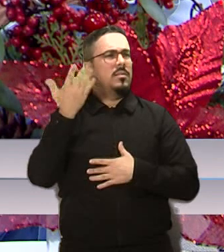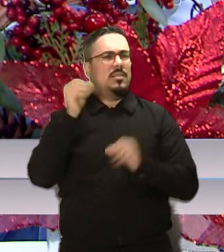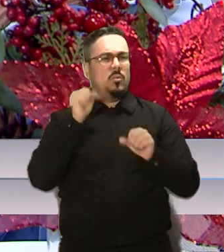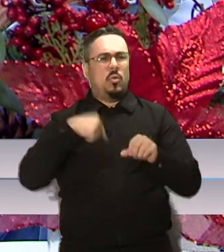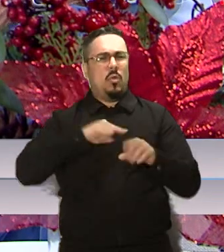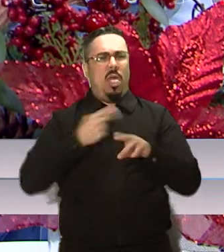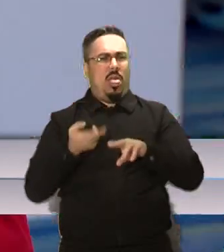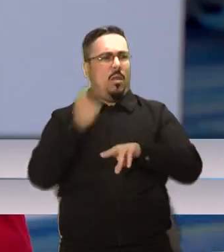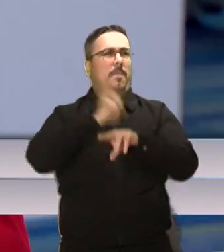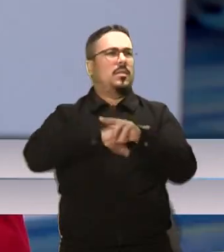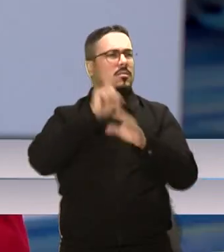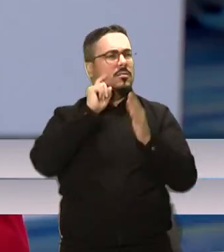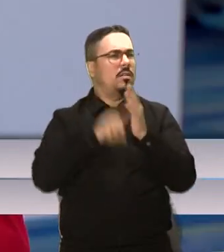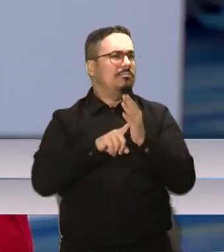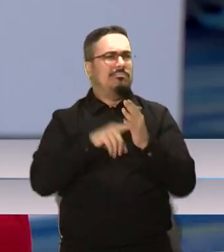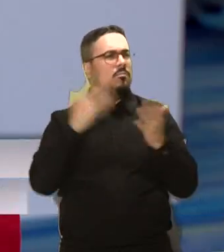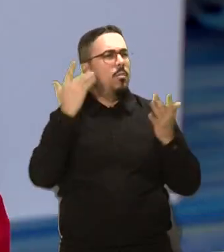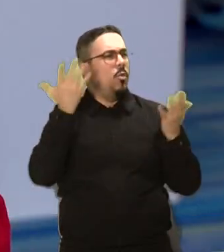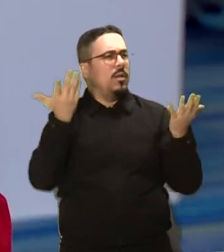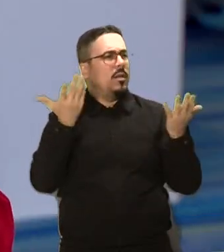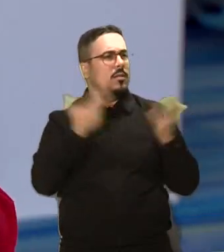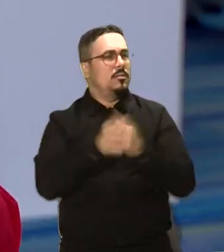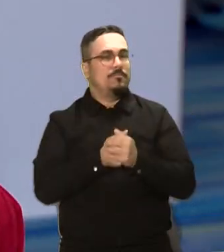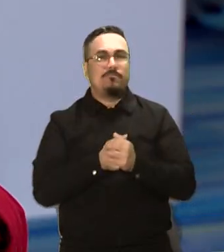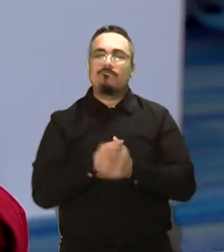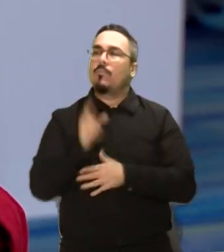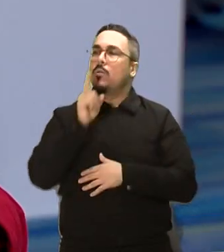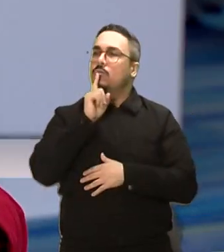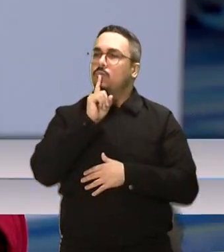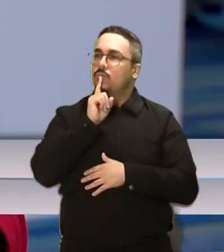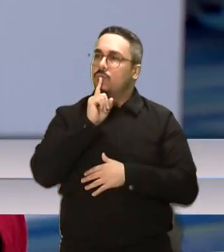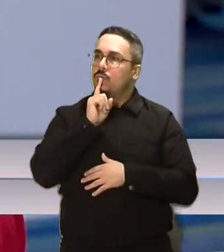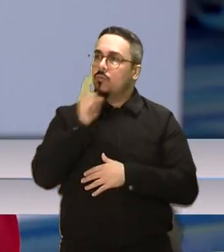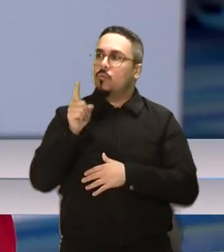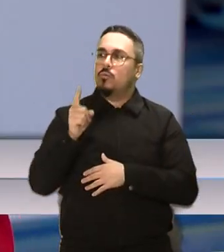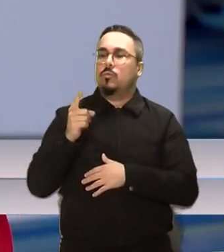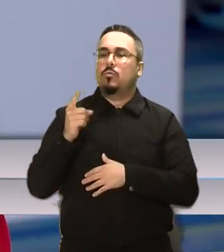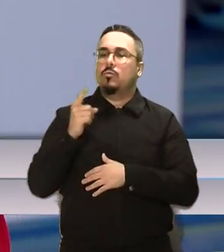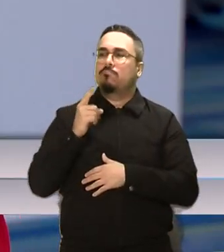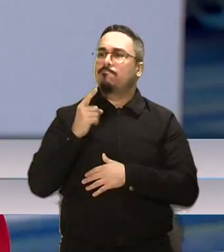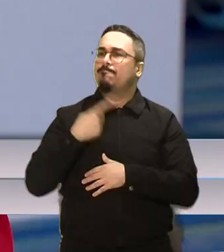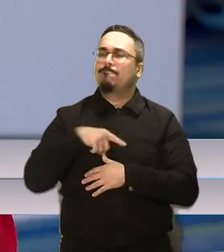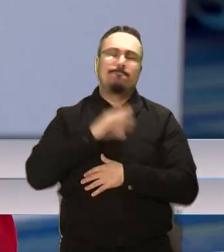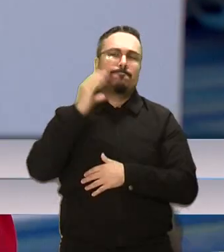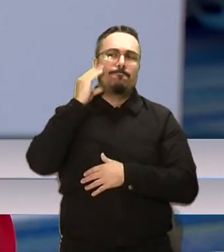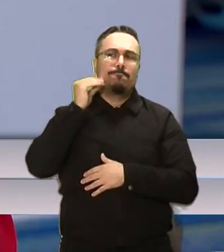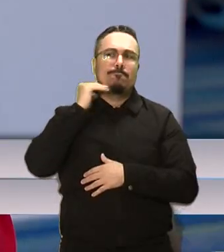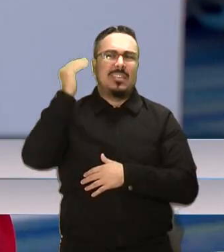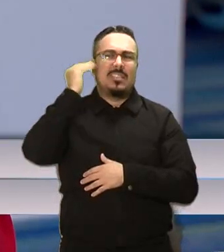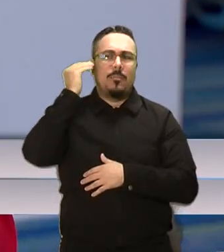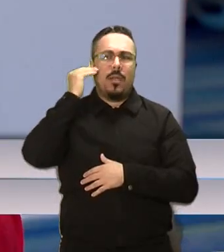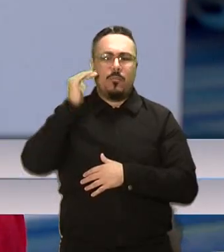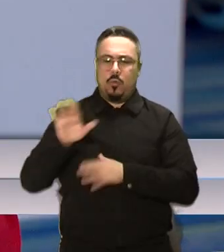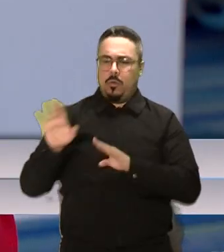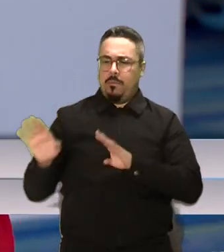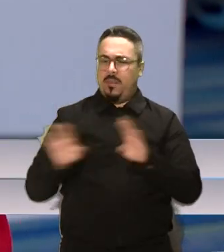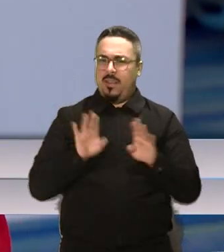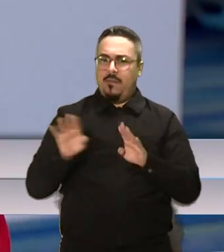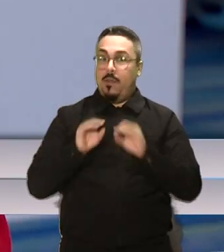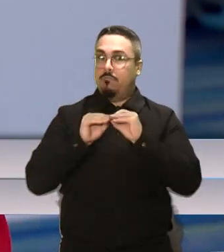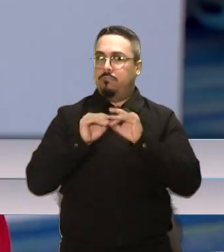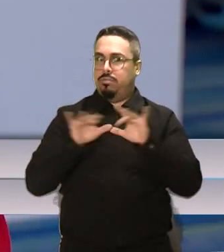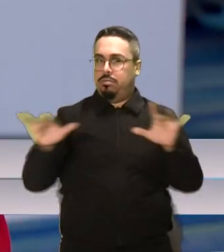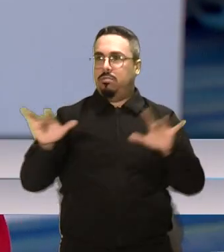atribuir ese aumento. Bueno, la realidad del caso es que este año desde muy temprano sabíamos que ya había un comportamiento epidémico para dengue, por eso